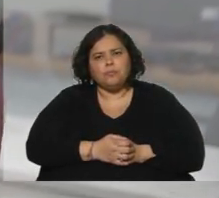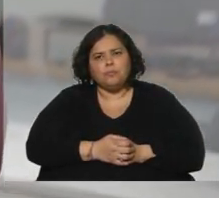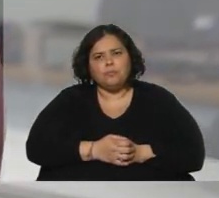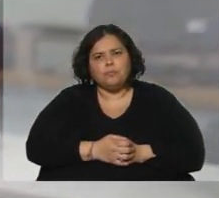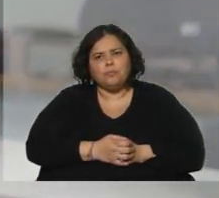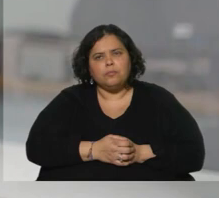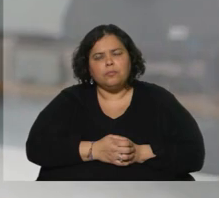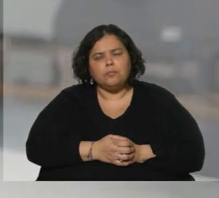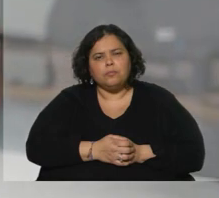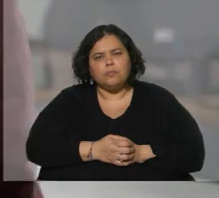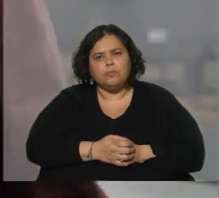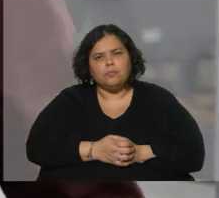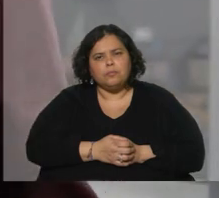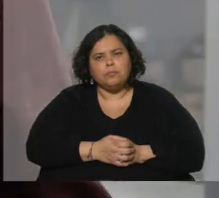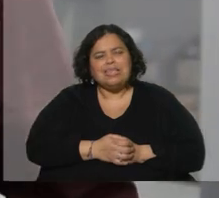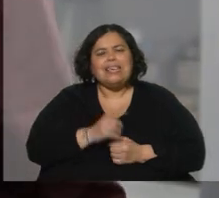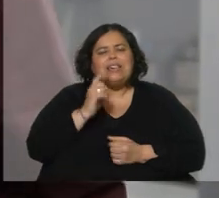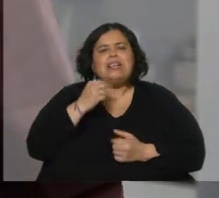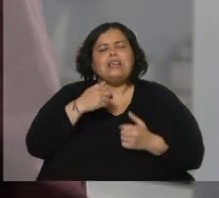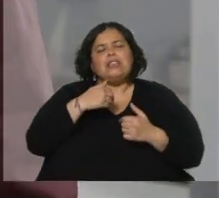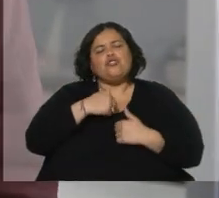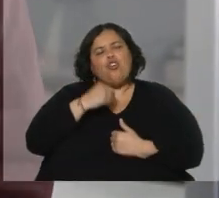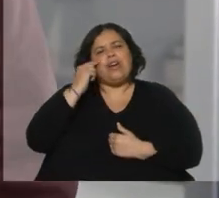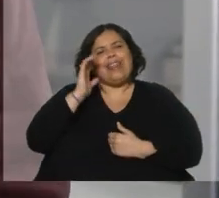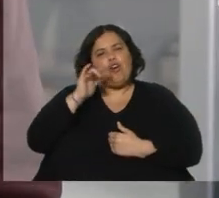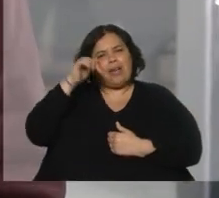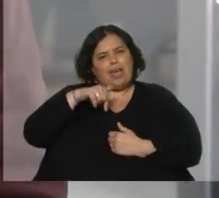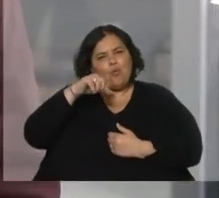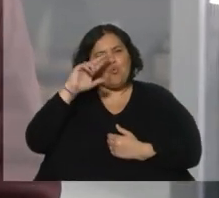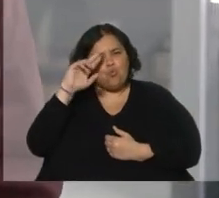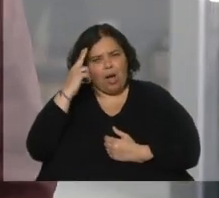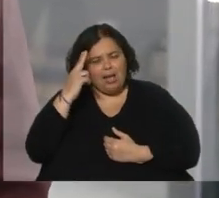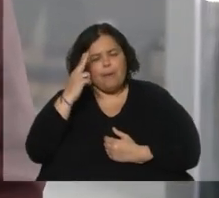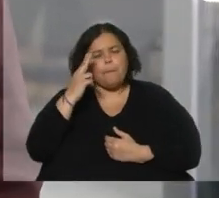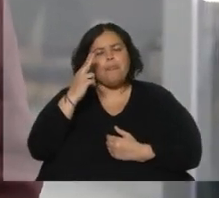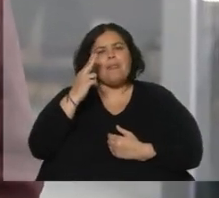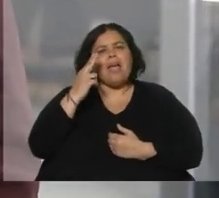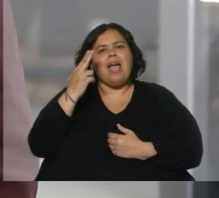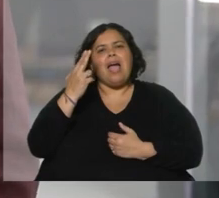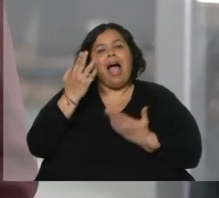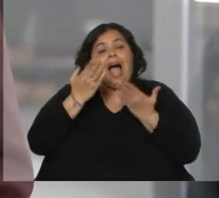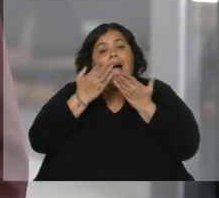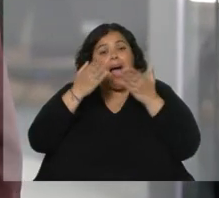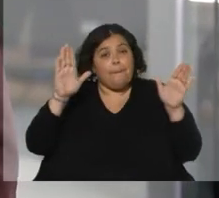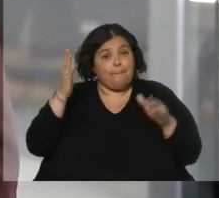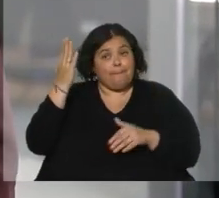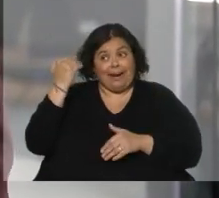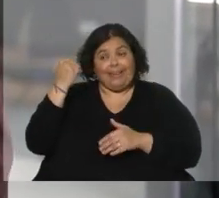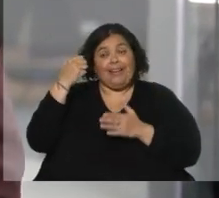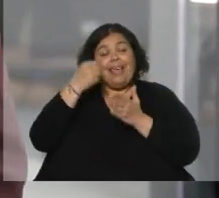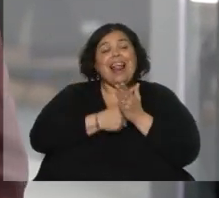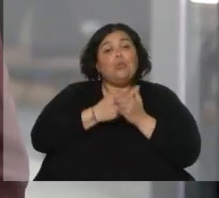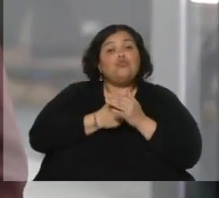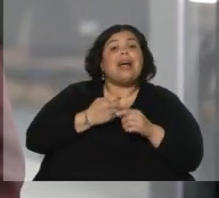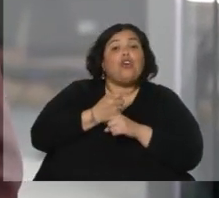creo que a nivel de... en Uruguay ha habido, a partir de lo que fue la lucha contra el tabaco,